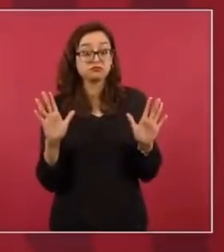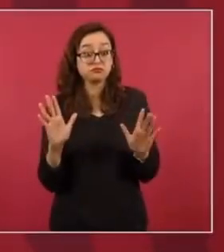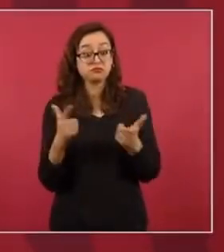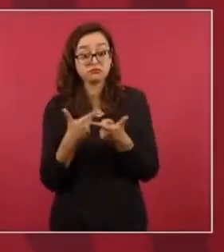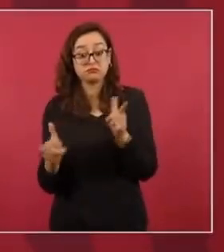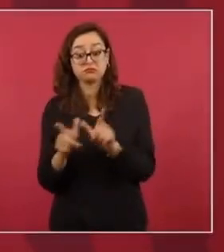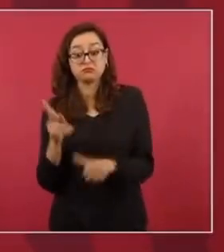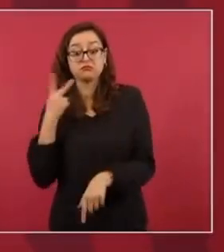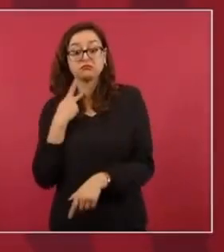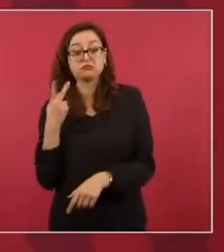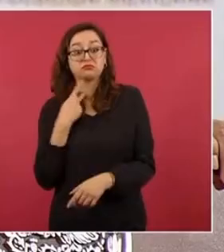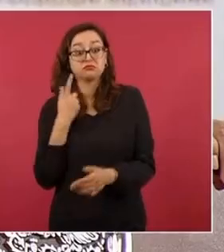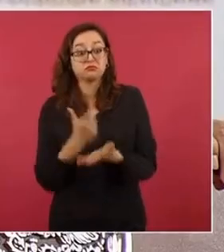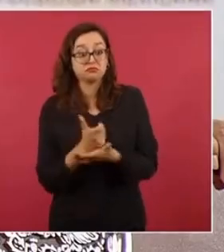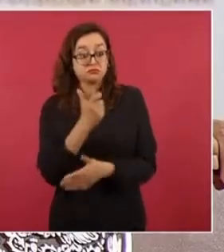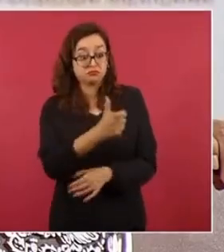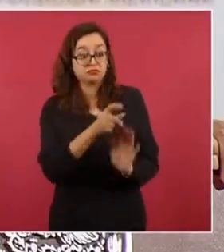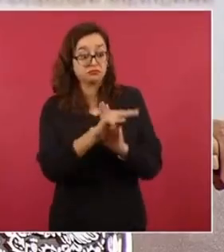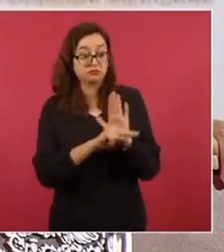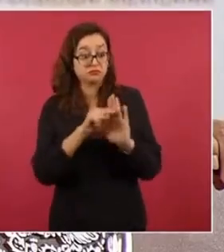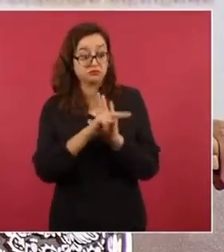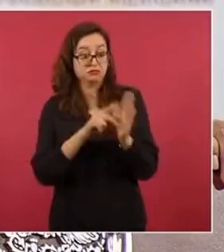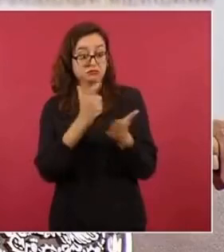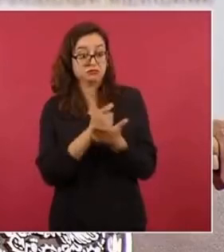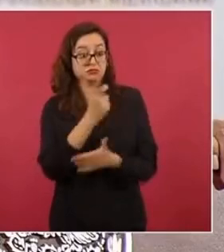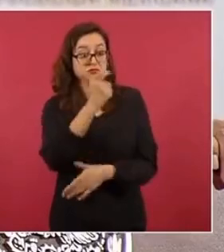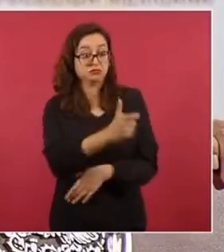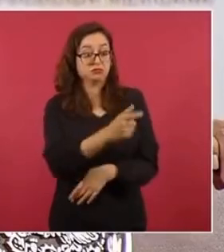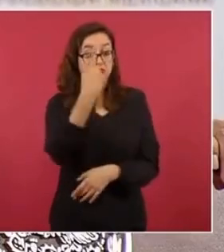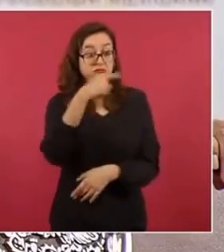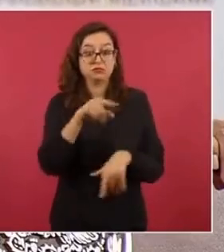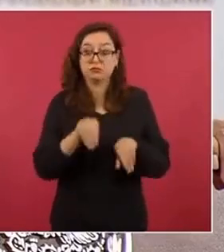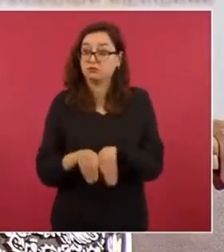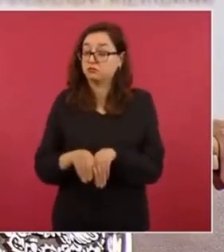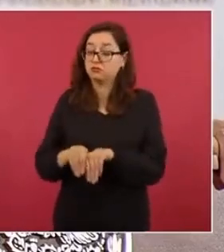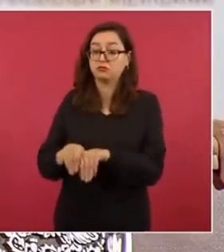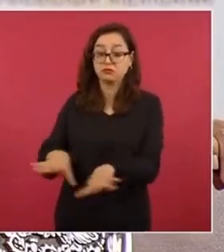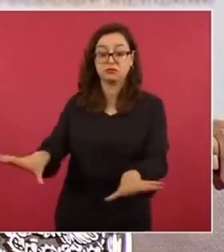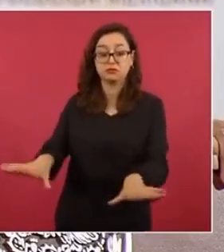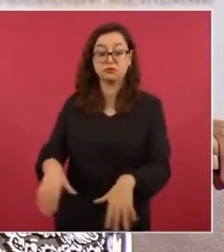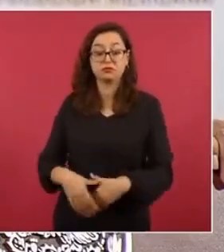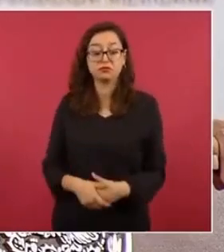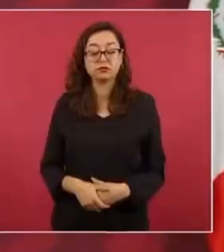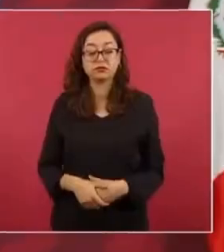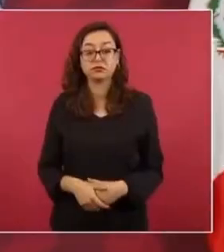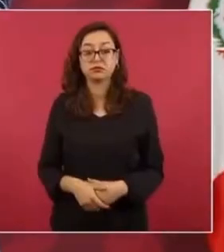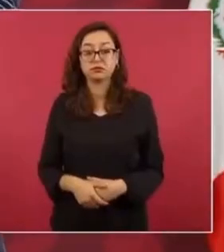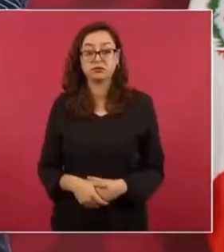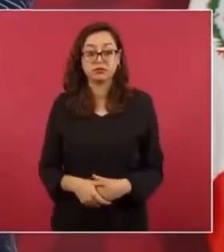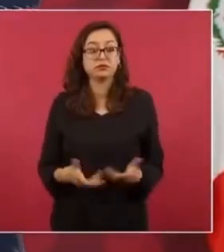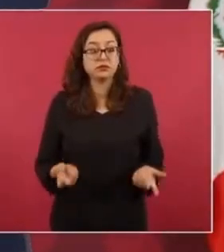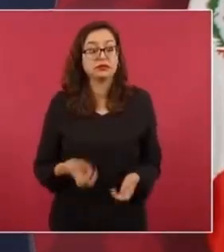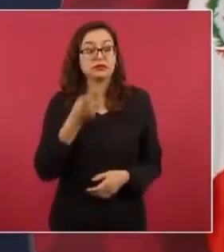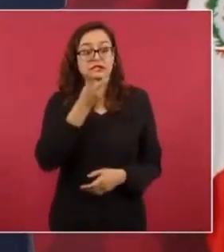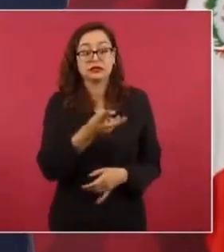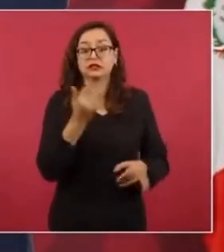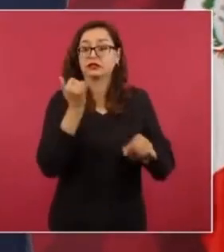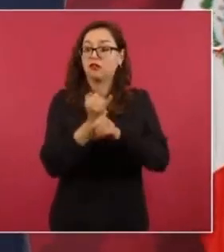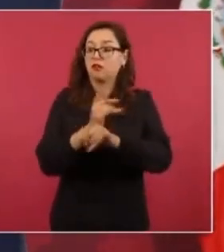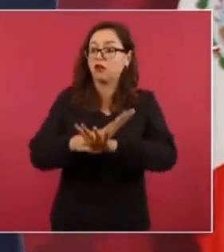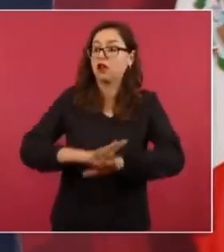a los ciudadanos, es que entre más información hay,